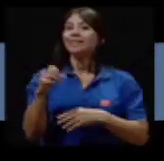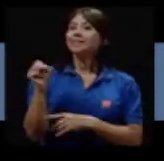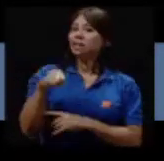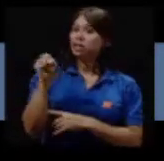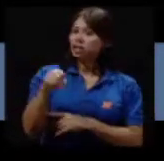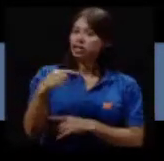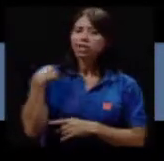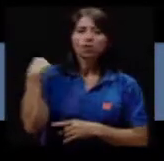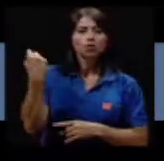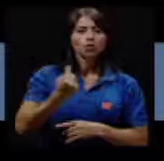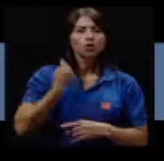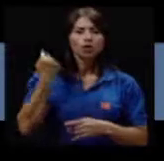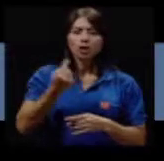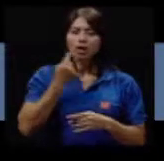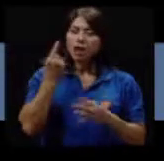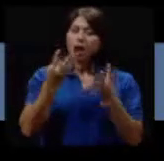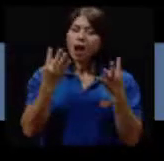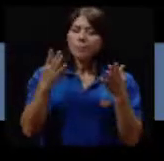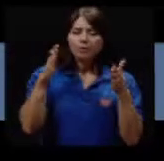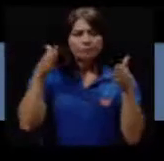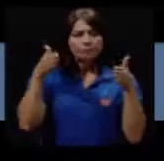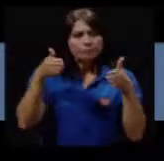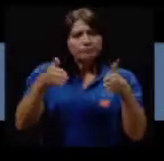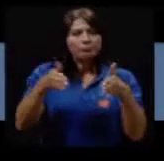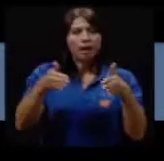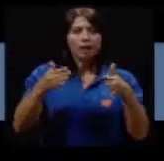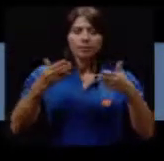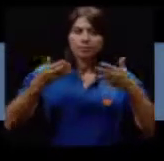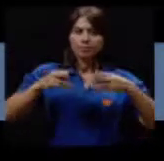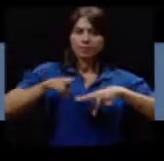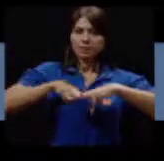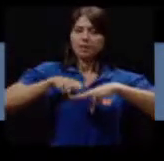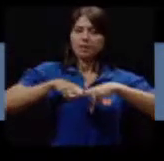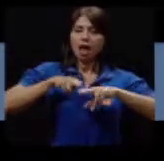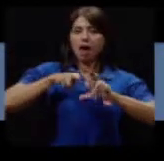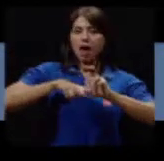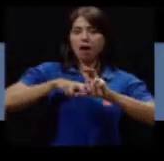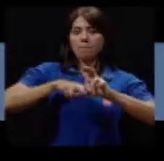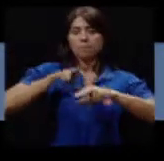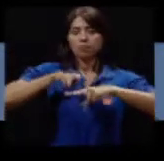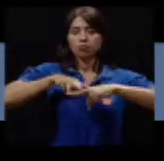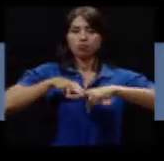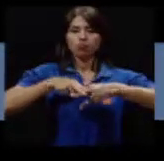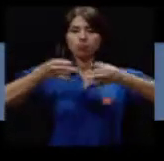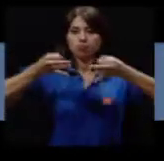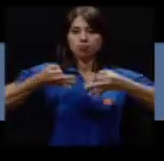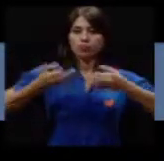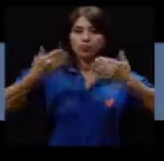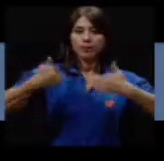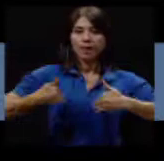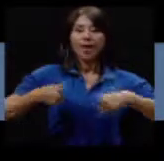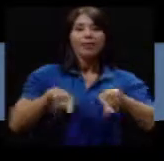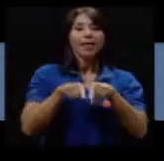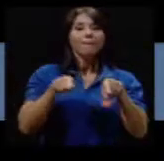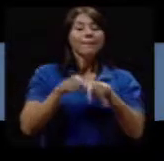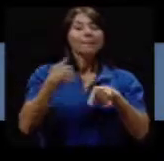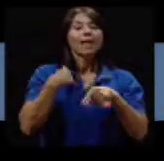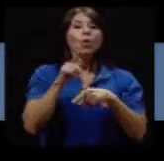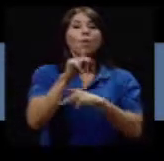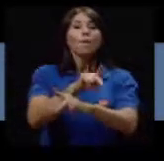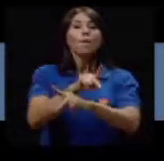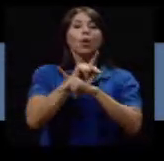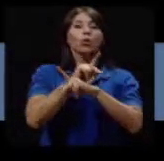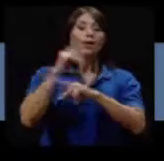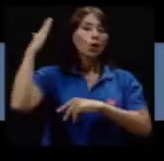si me empeño constantemente en mantener una posición apropiada en la silla tengo incluso un protector de